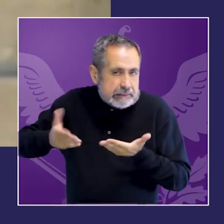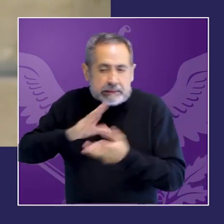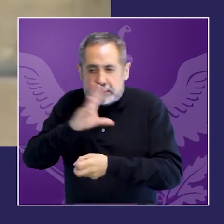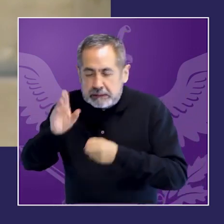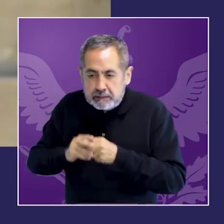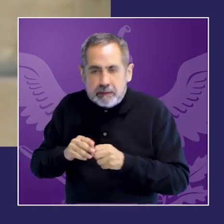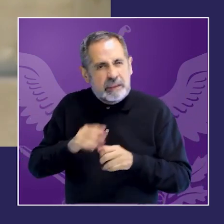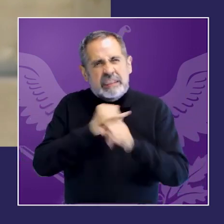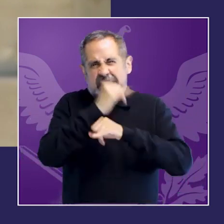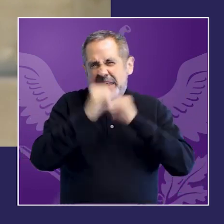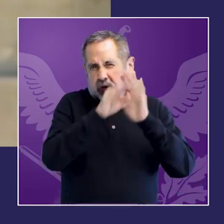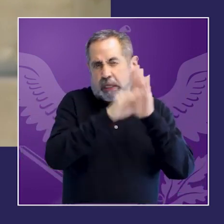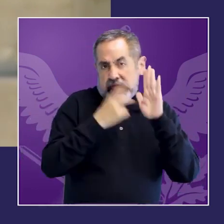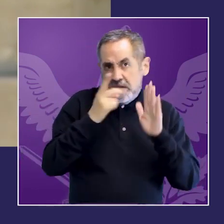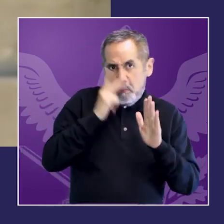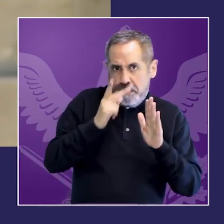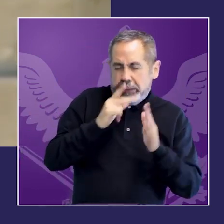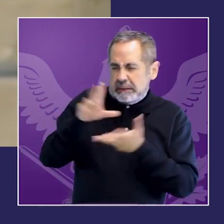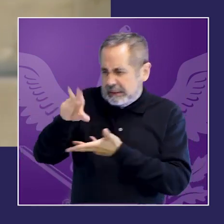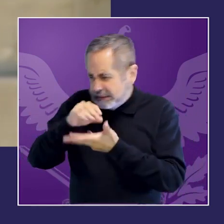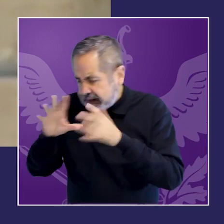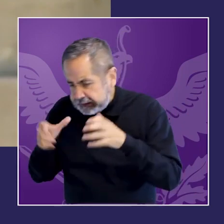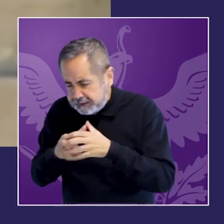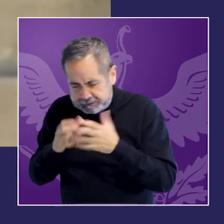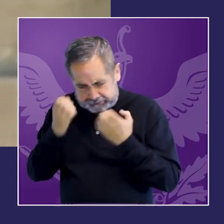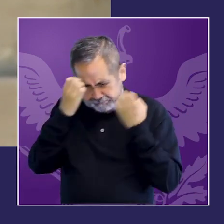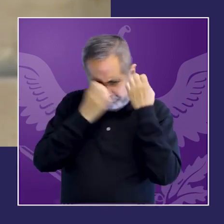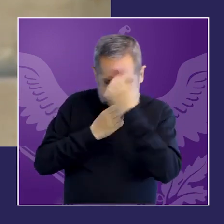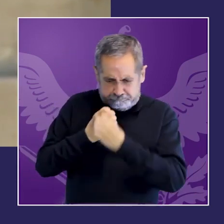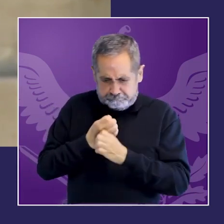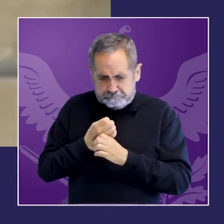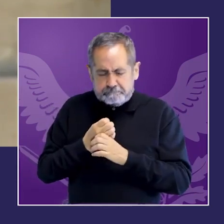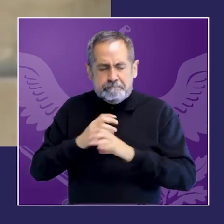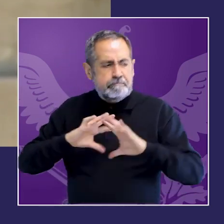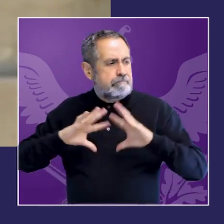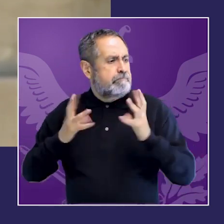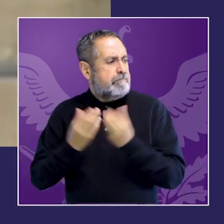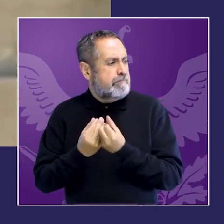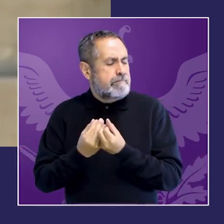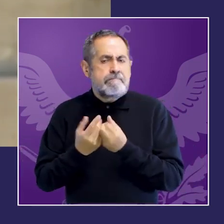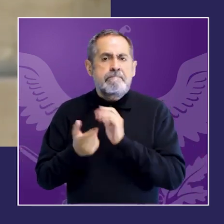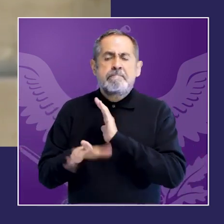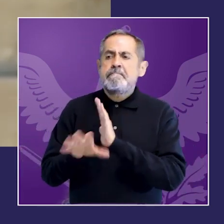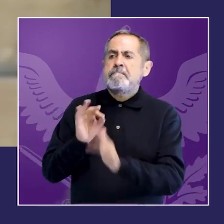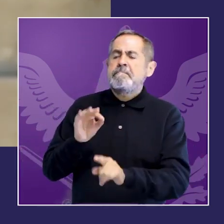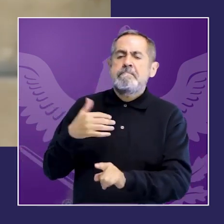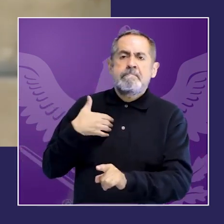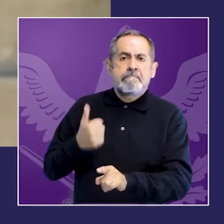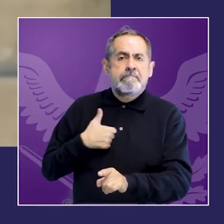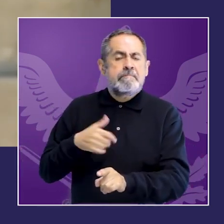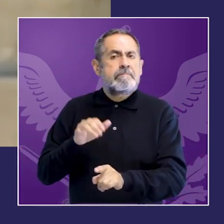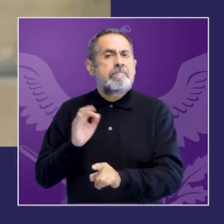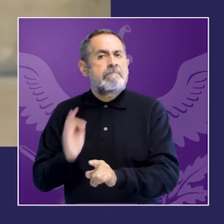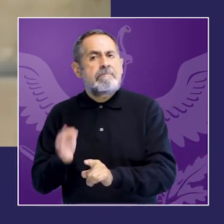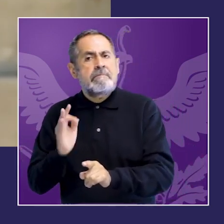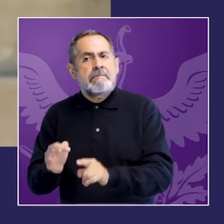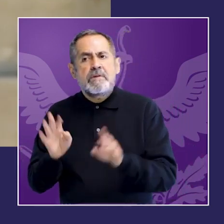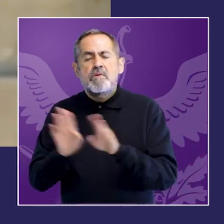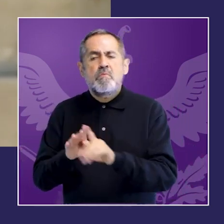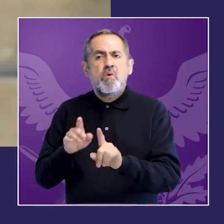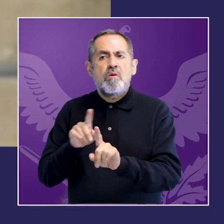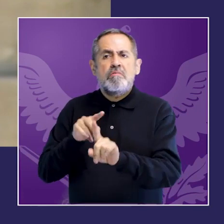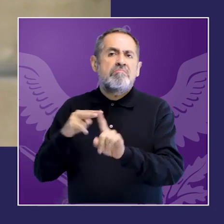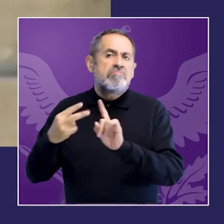en el conocimiento del bagaje teórico desarrollado por la doctrina feminista y de derechos humanos analizando las desigualdades de